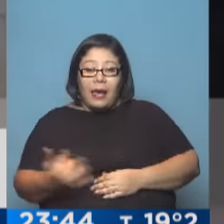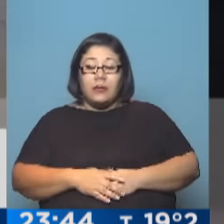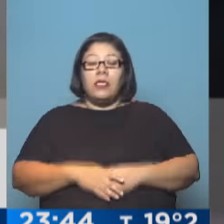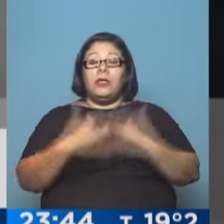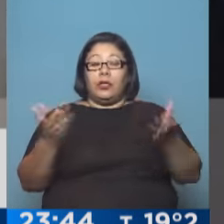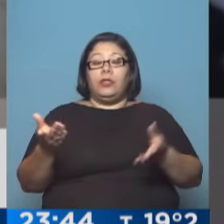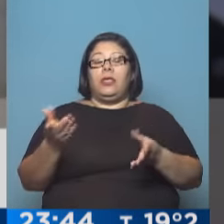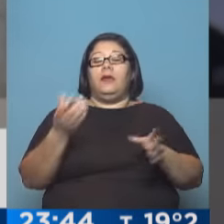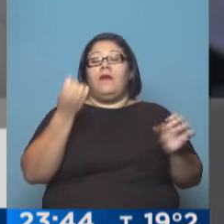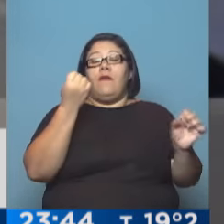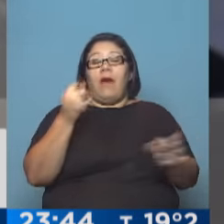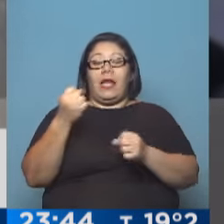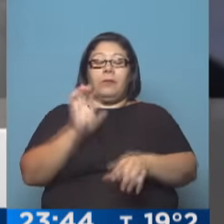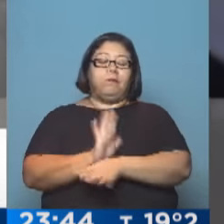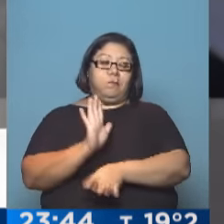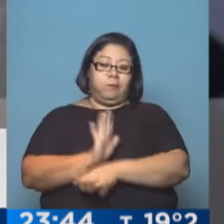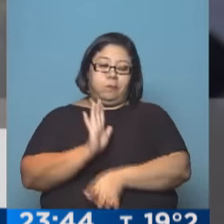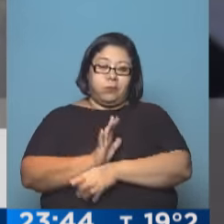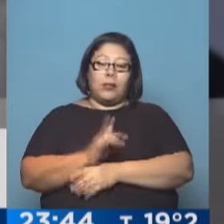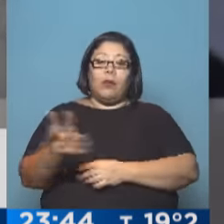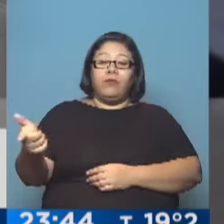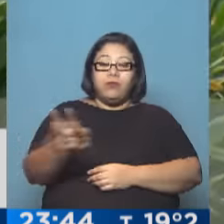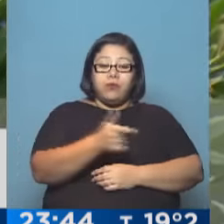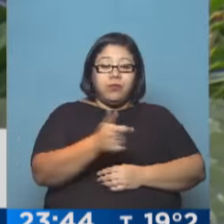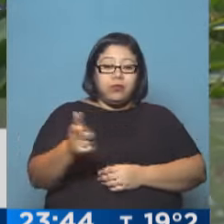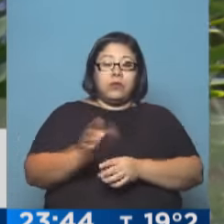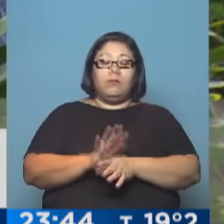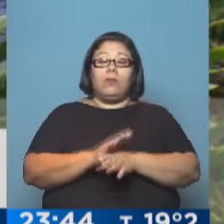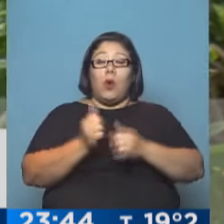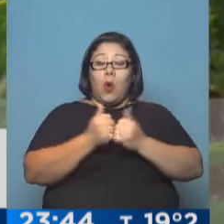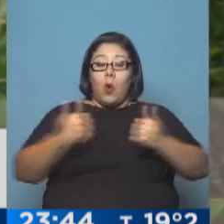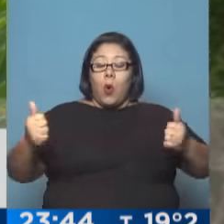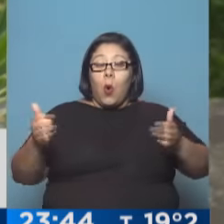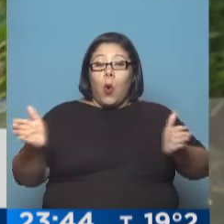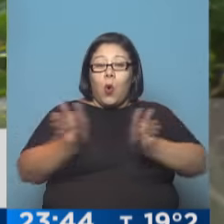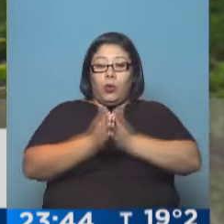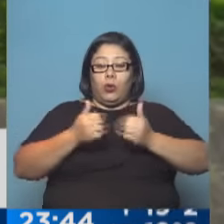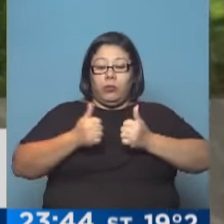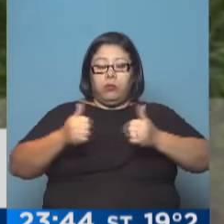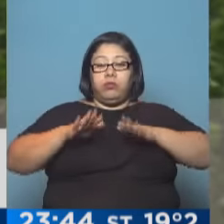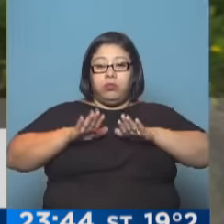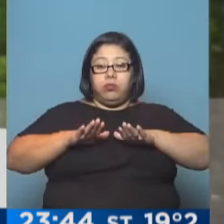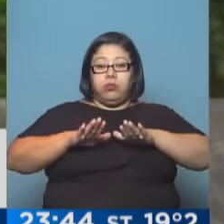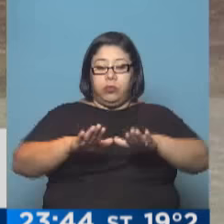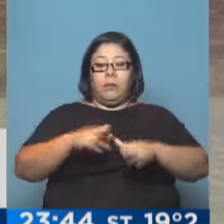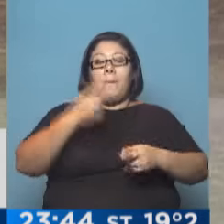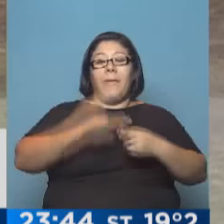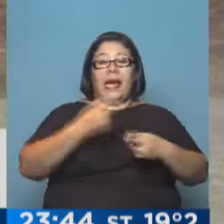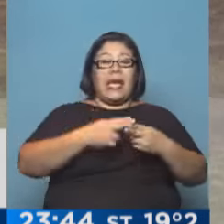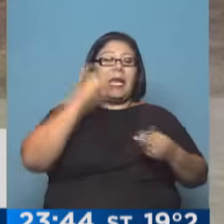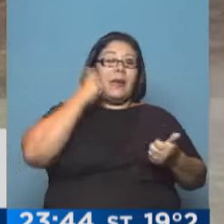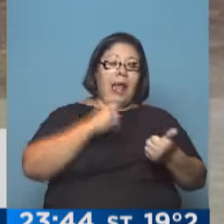digamos, dinamizar la tarea. Concretamente, este equipo hoy tiene cuatro lugares, Parque Rivadavia,